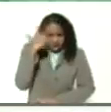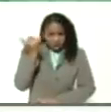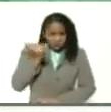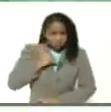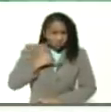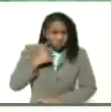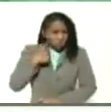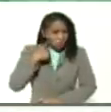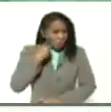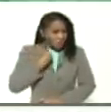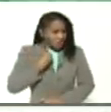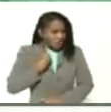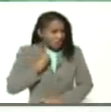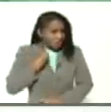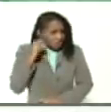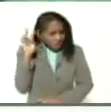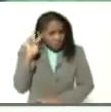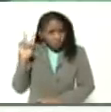nacionalidad,